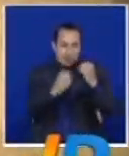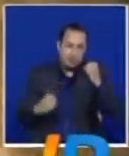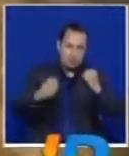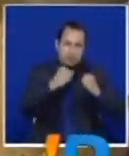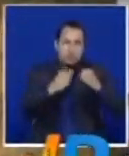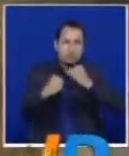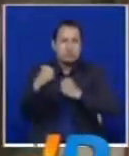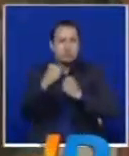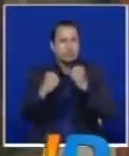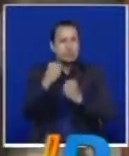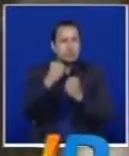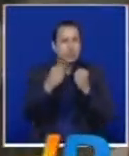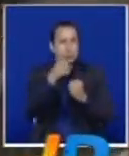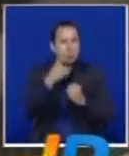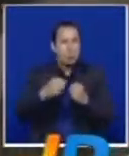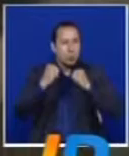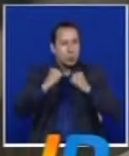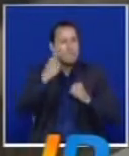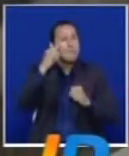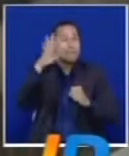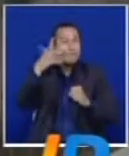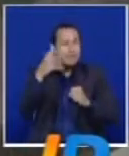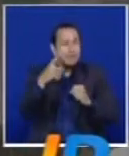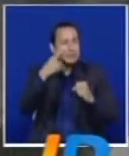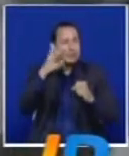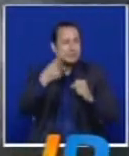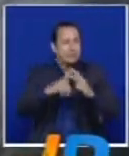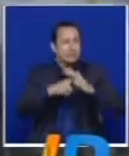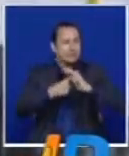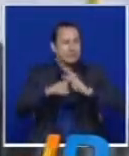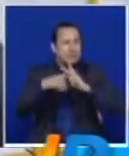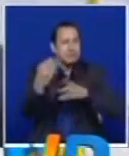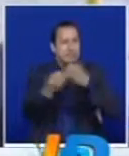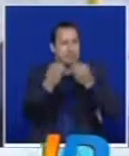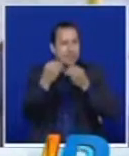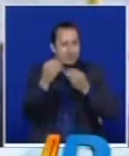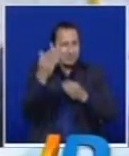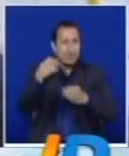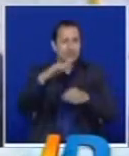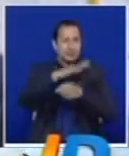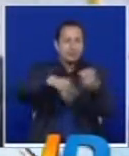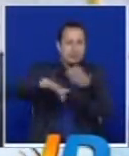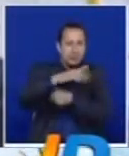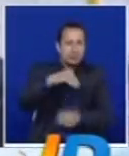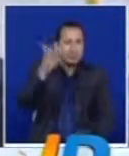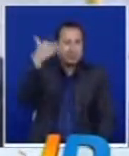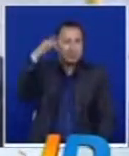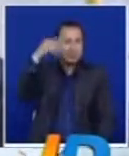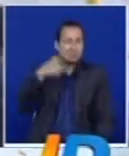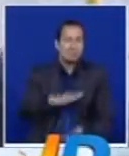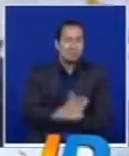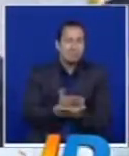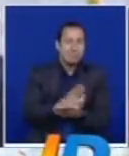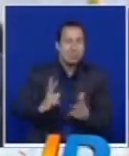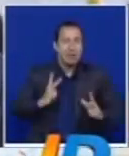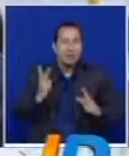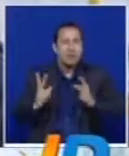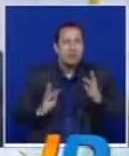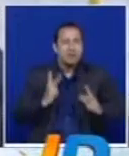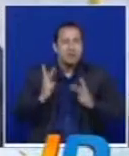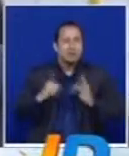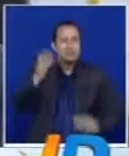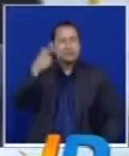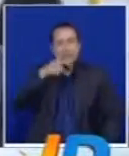Sus puños han sido su mejor arma para vencer la violencia. Yo andaba en mal paso también, pero yo en mi